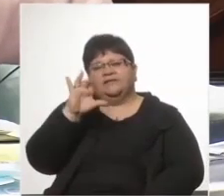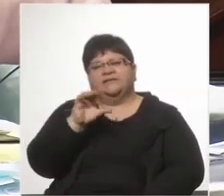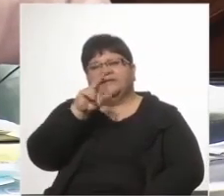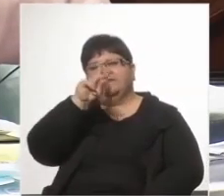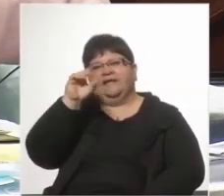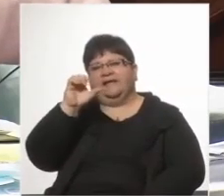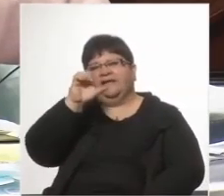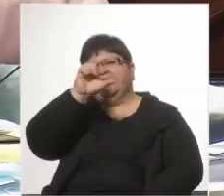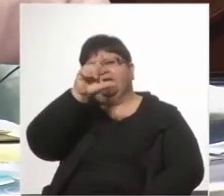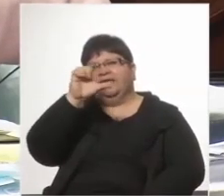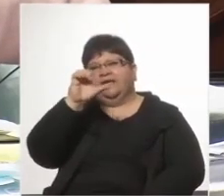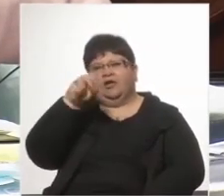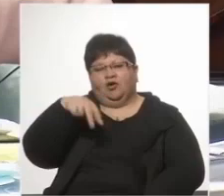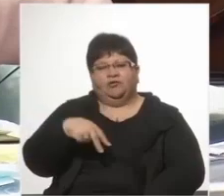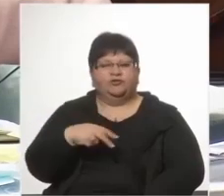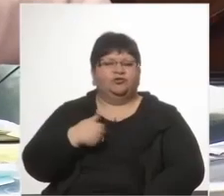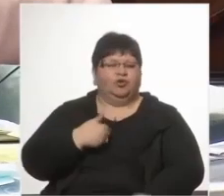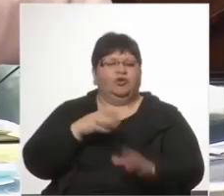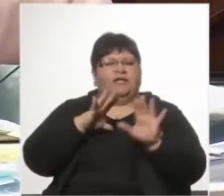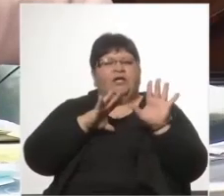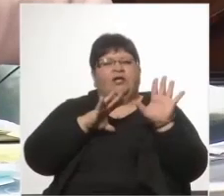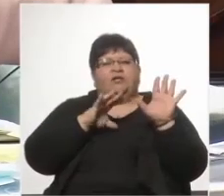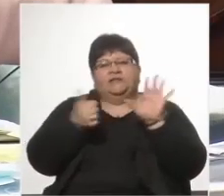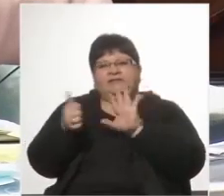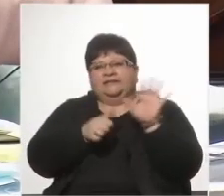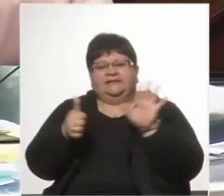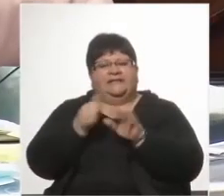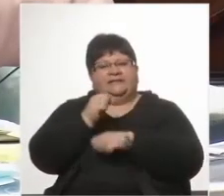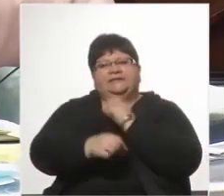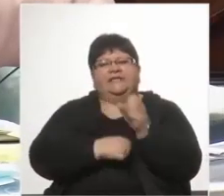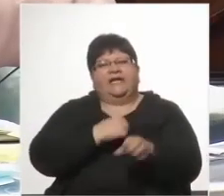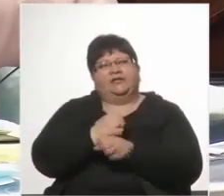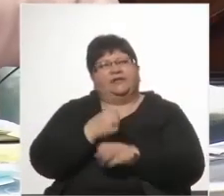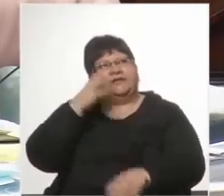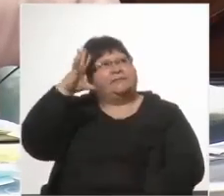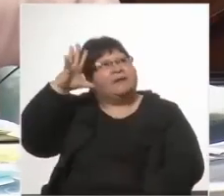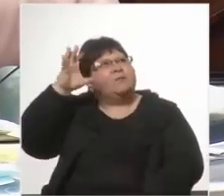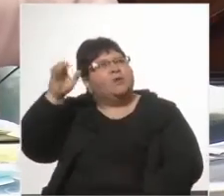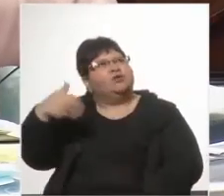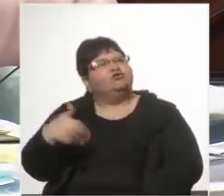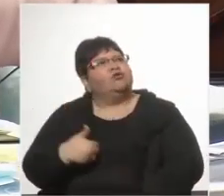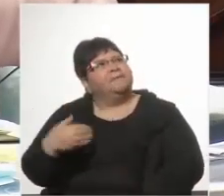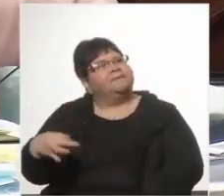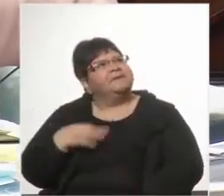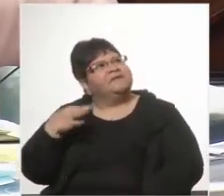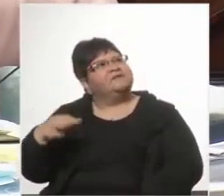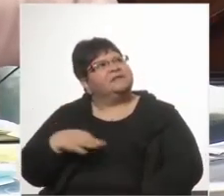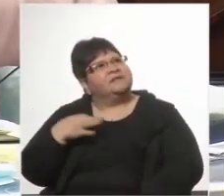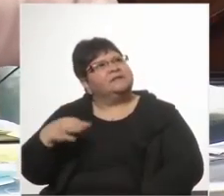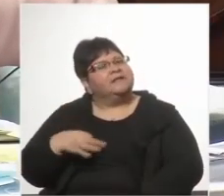66 años desde que tengo uso de razón, que estamos